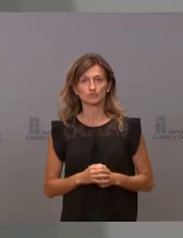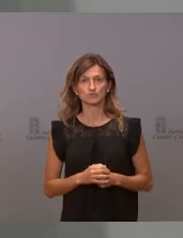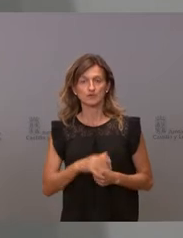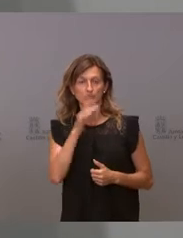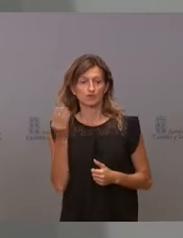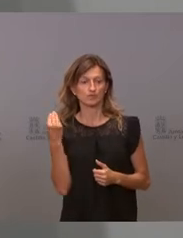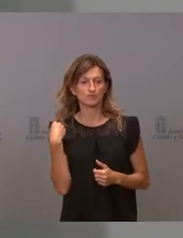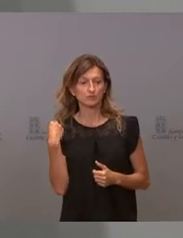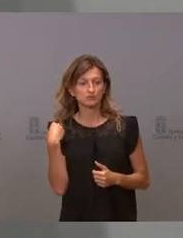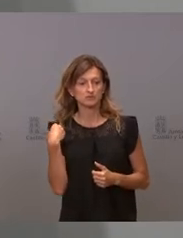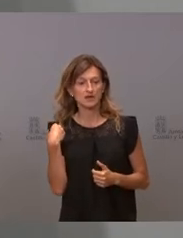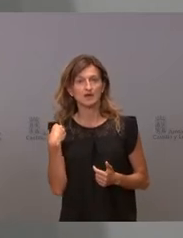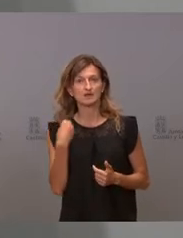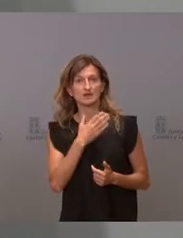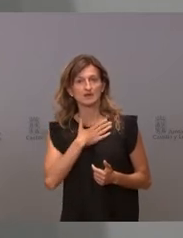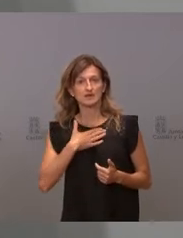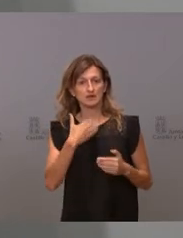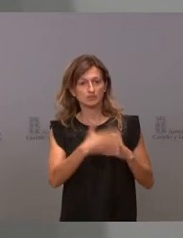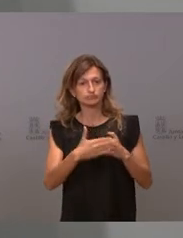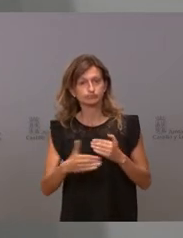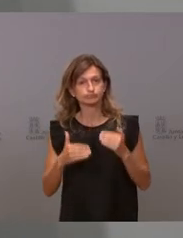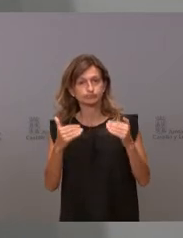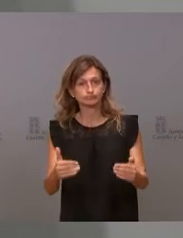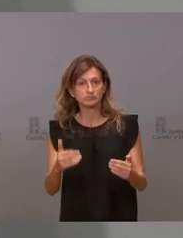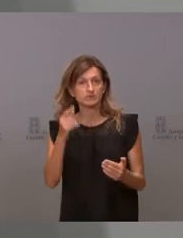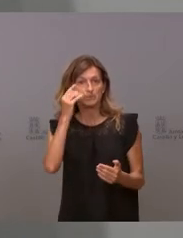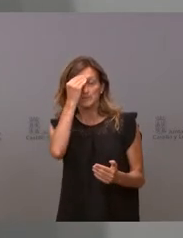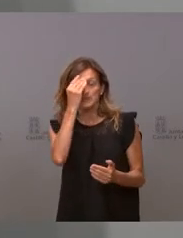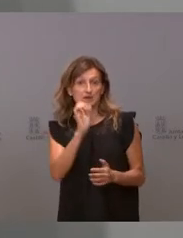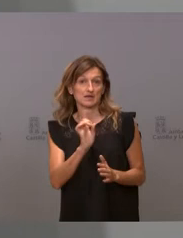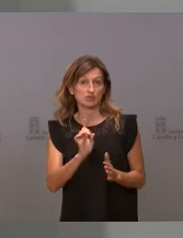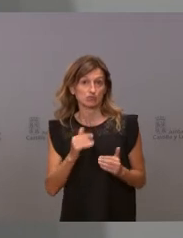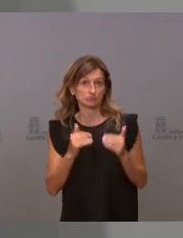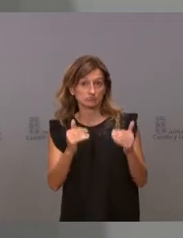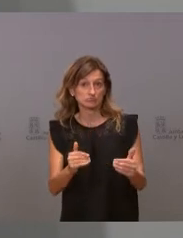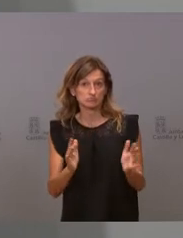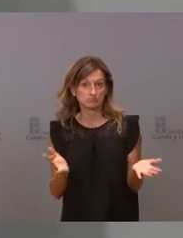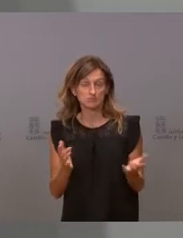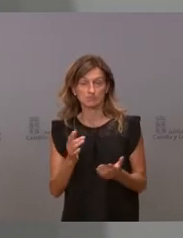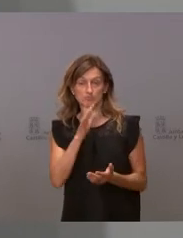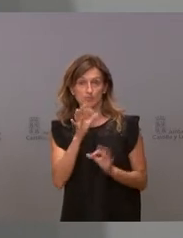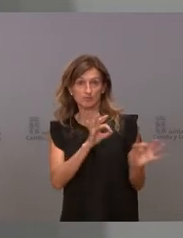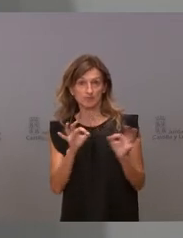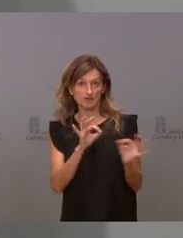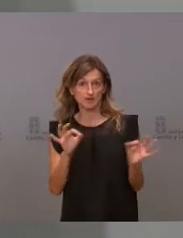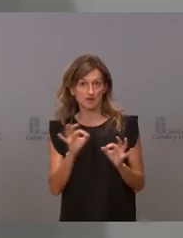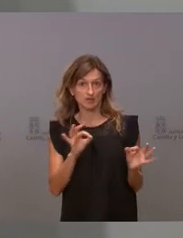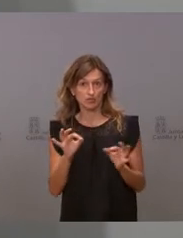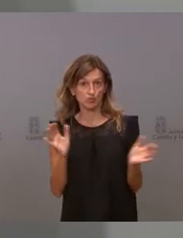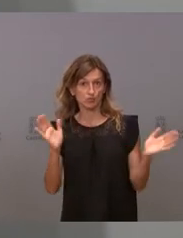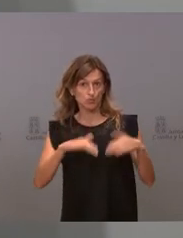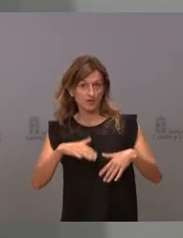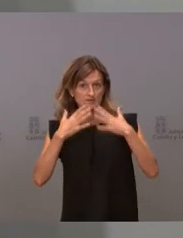preguntó si nosotros íbamos a relajar las restricciones. Le dije que lo más probable es que no, que no teníamos la